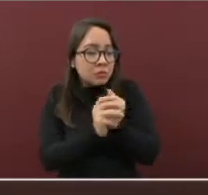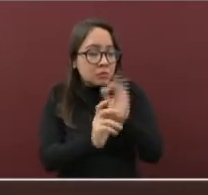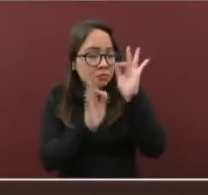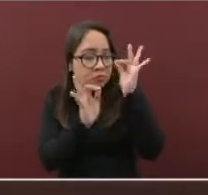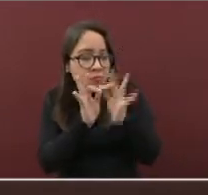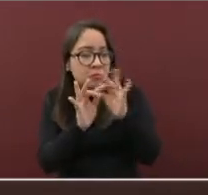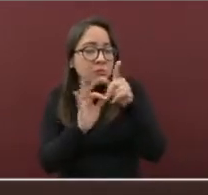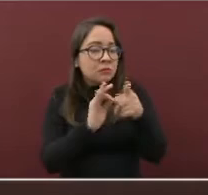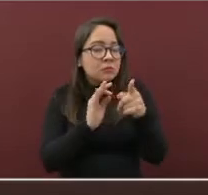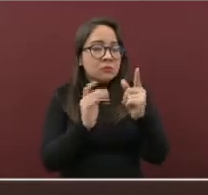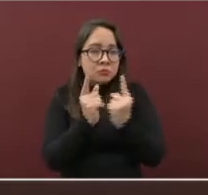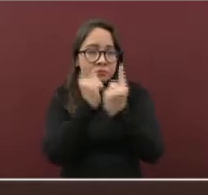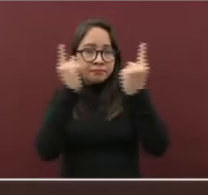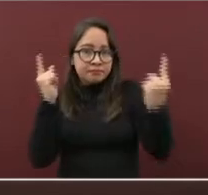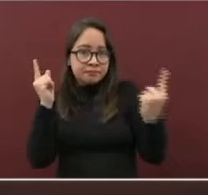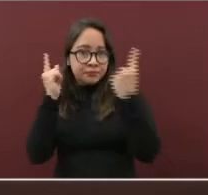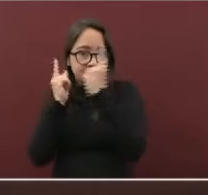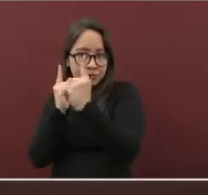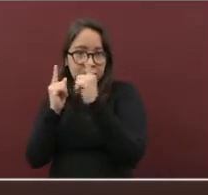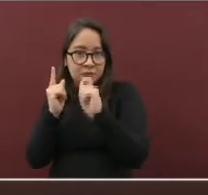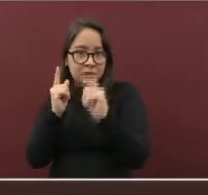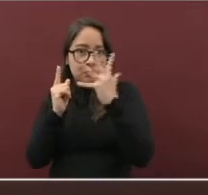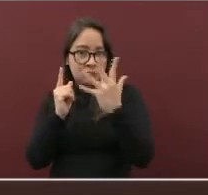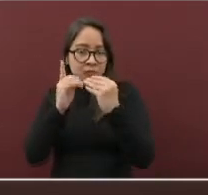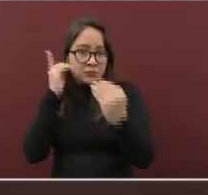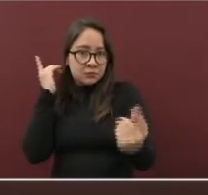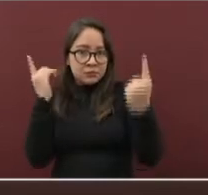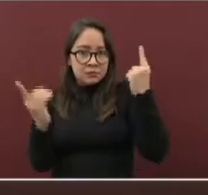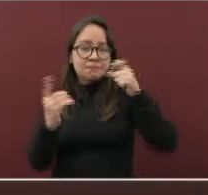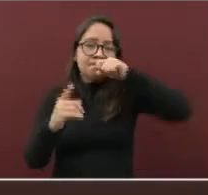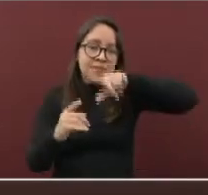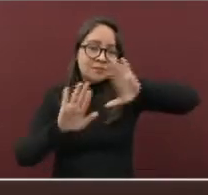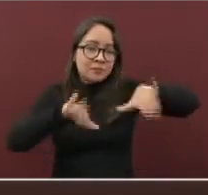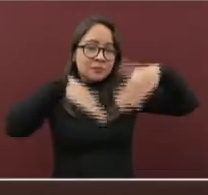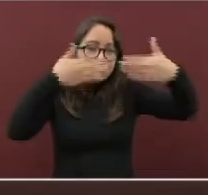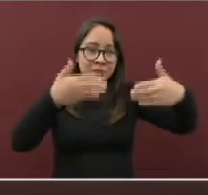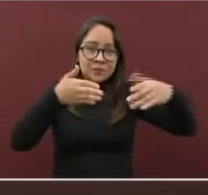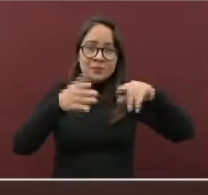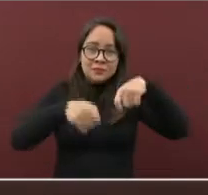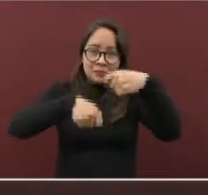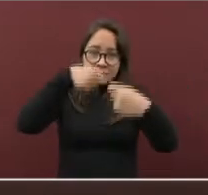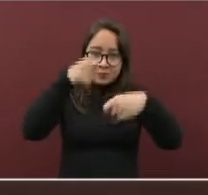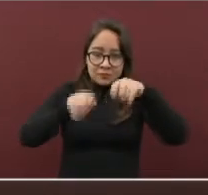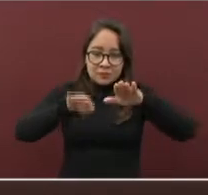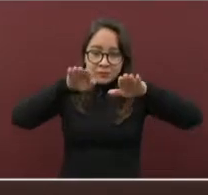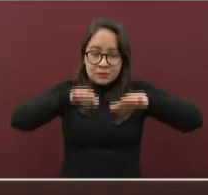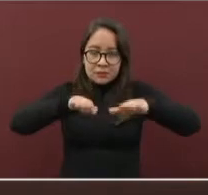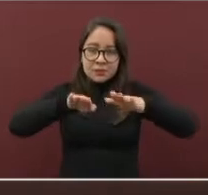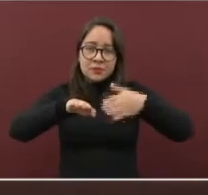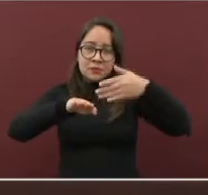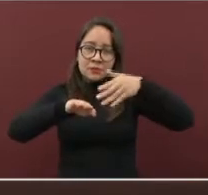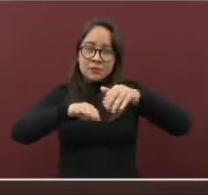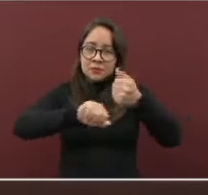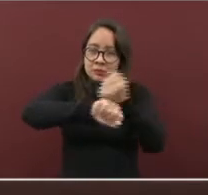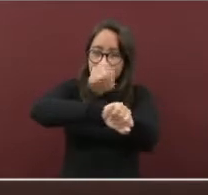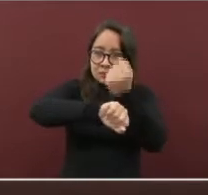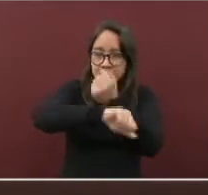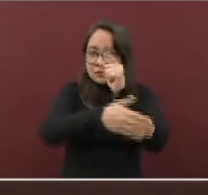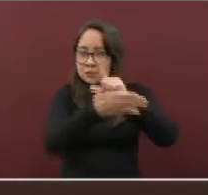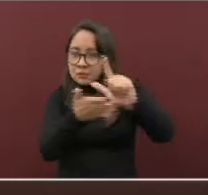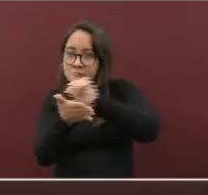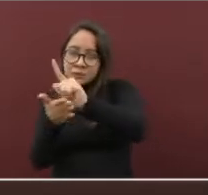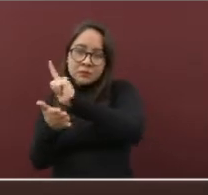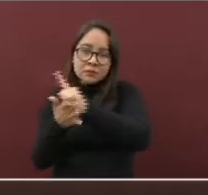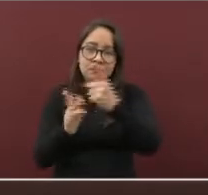letra, estrictamente, así como el tapete sanitario y la toma de la temperatura. A las